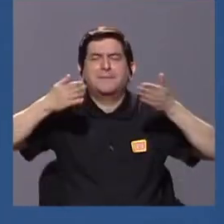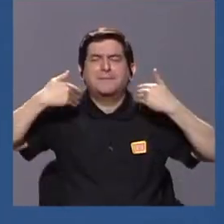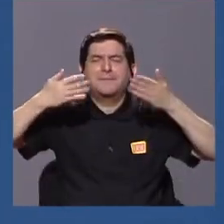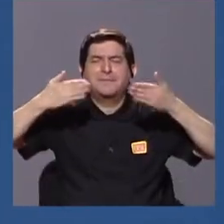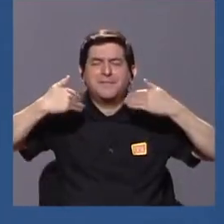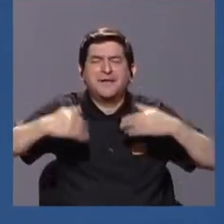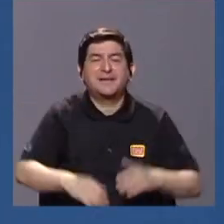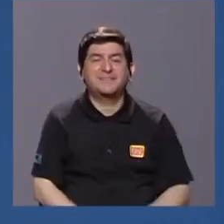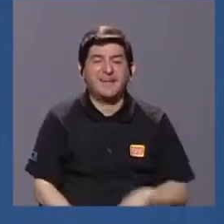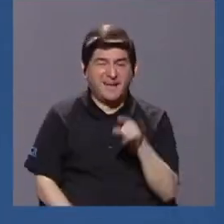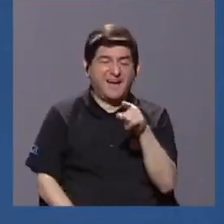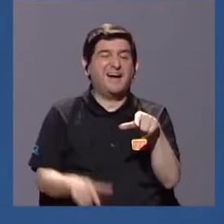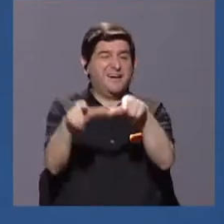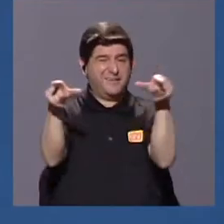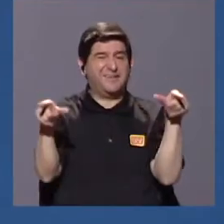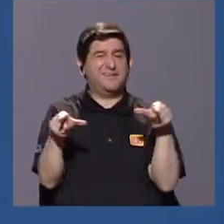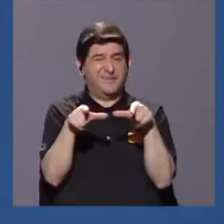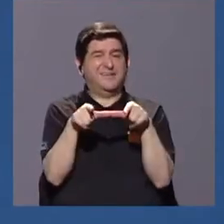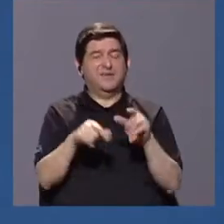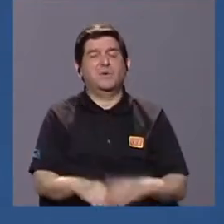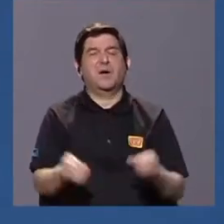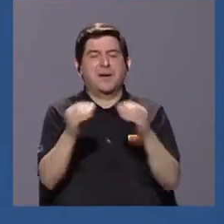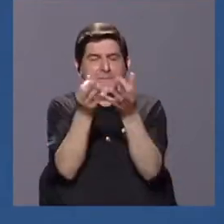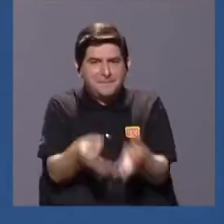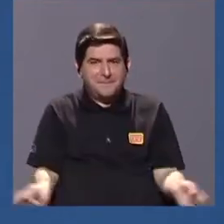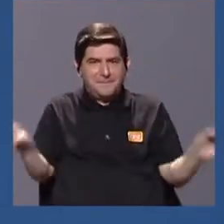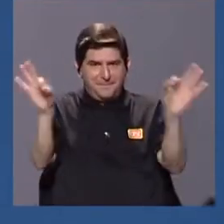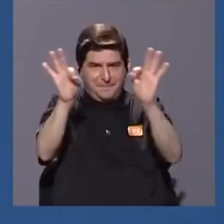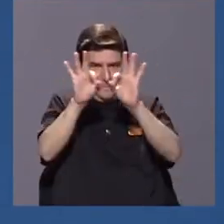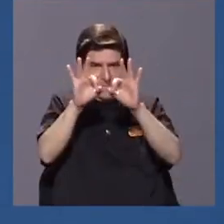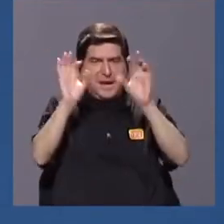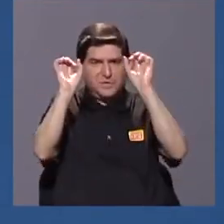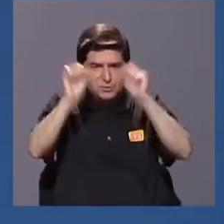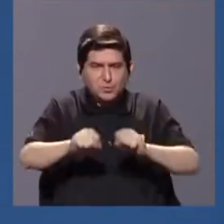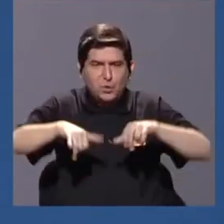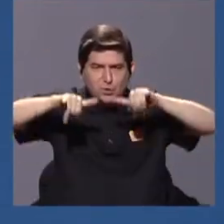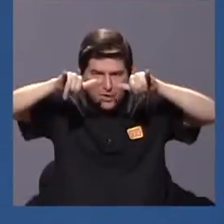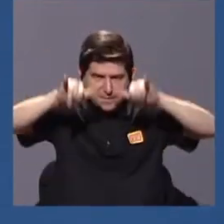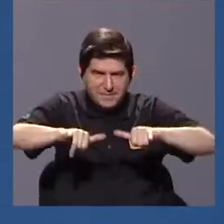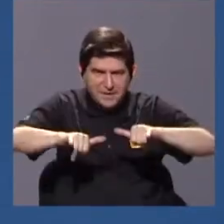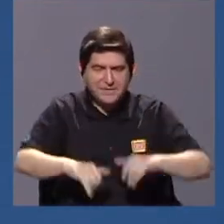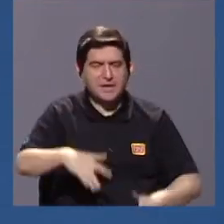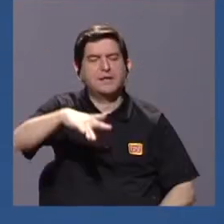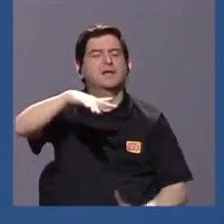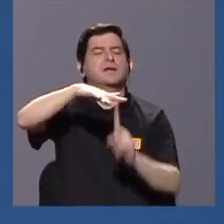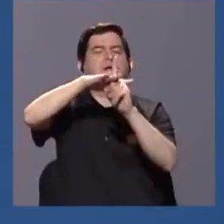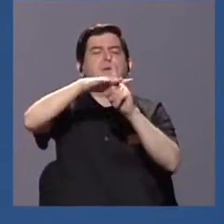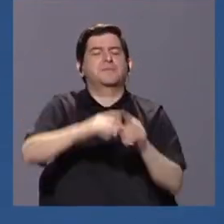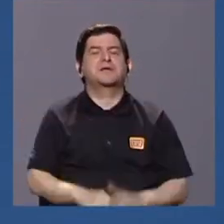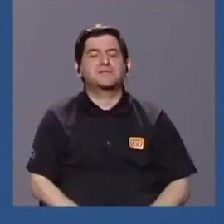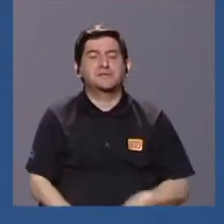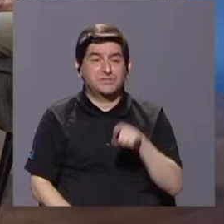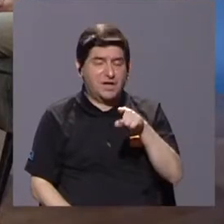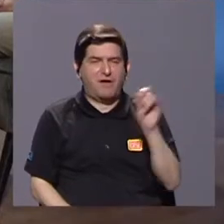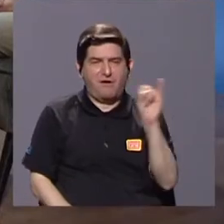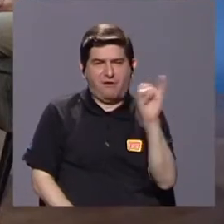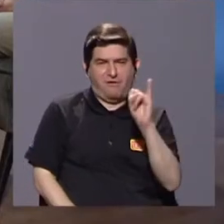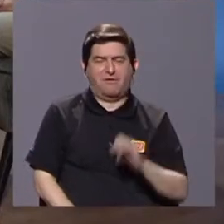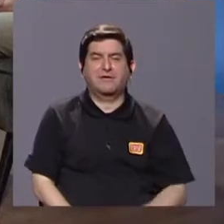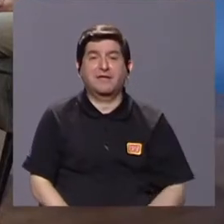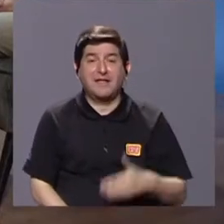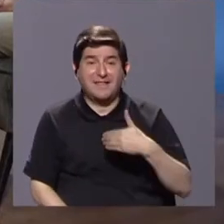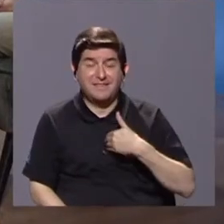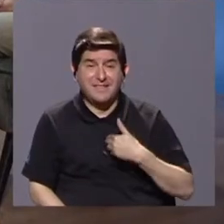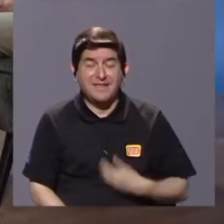son reconocidos como unos sitios o como los sitios más importantes para el mantenimiento y el surgimiento de agentes infecciosos. Porque